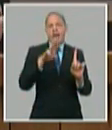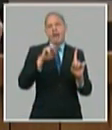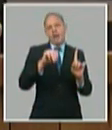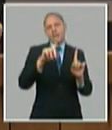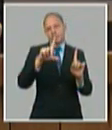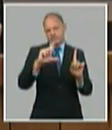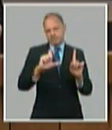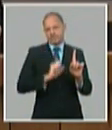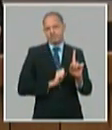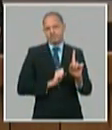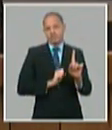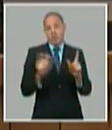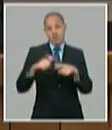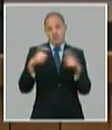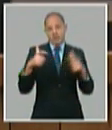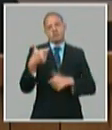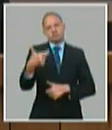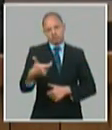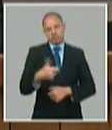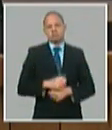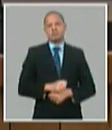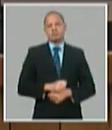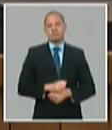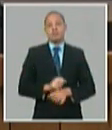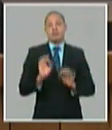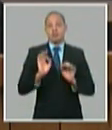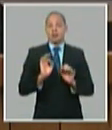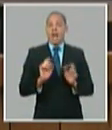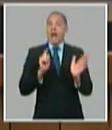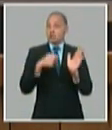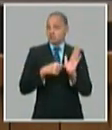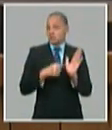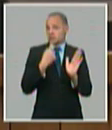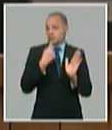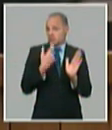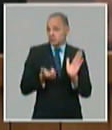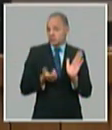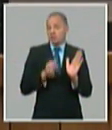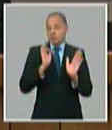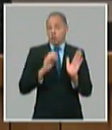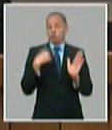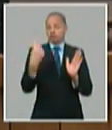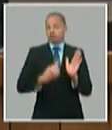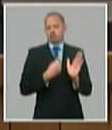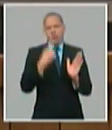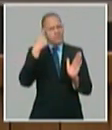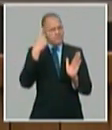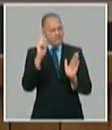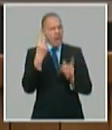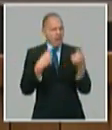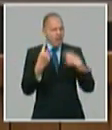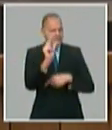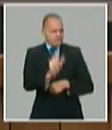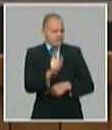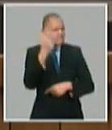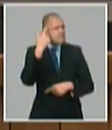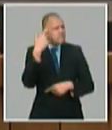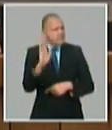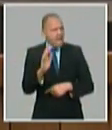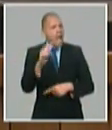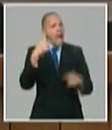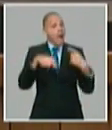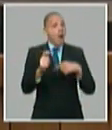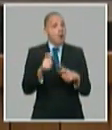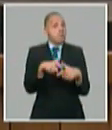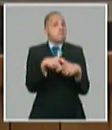respalda el concepto también que hemos manejado y lo estamos hablando del diseño del plan de que no vamos a una dolarización de la economía pero lo que estamos haciendo